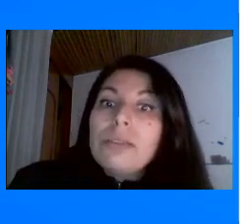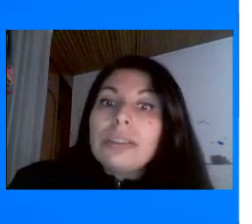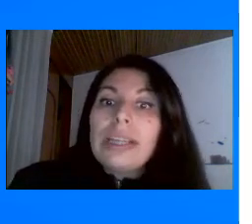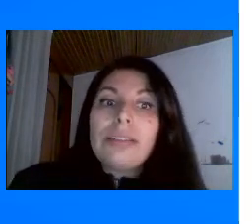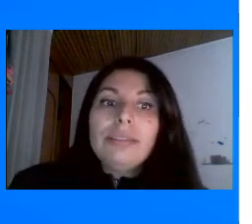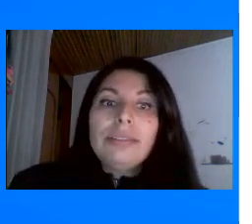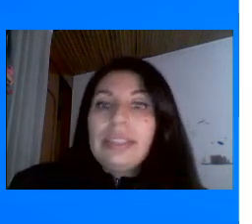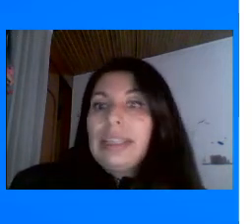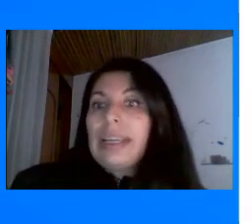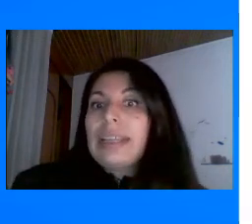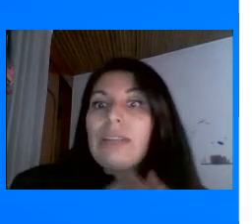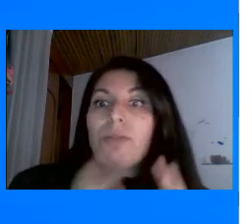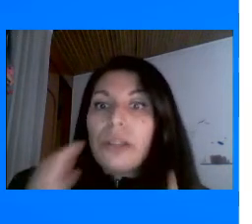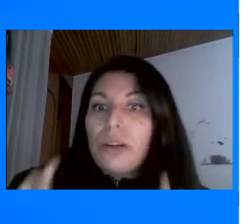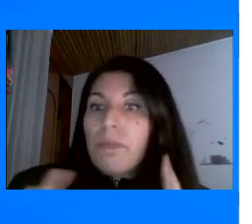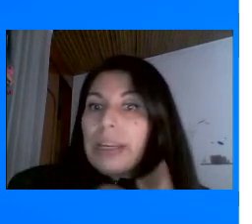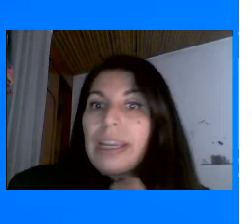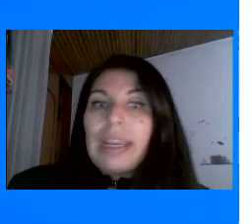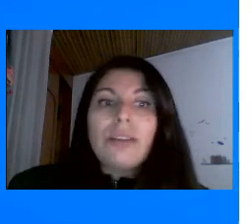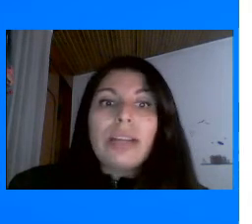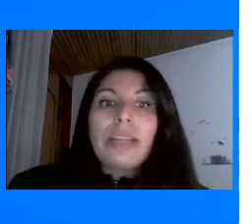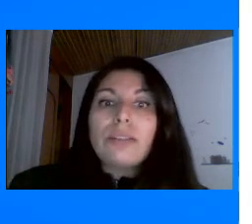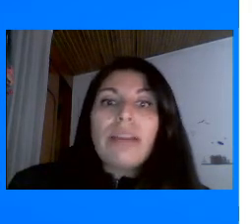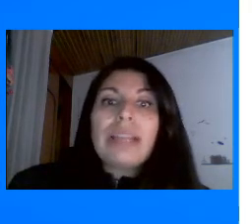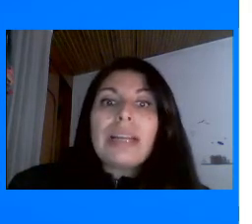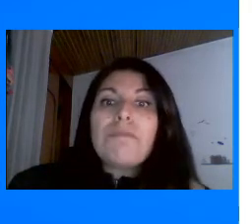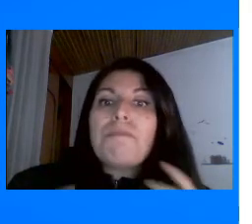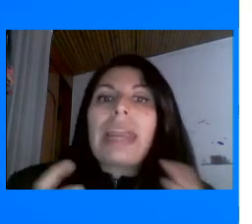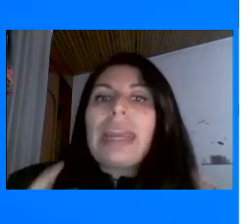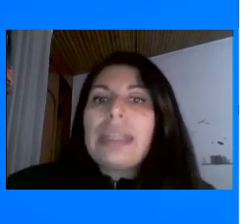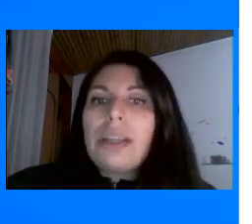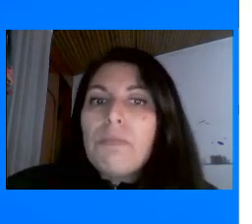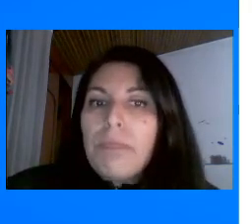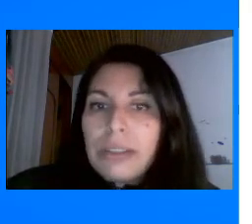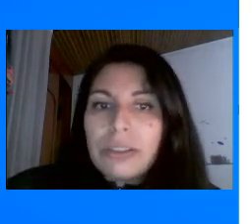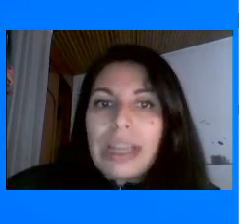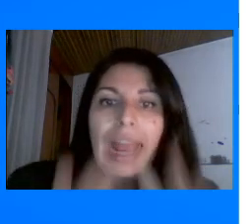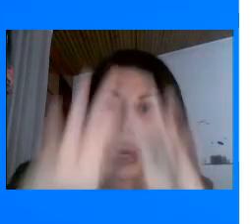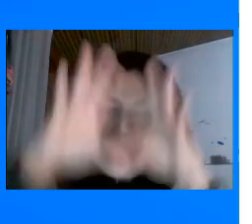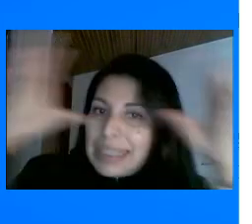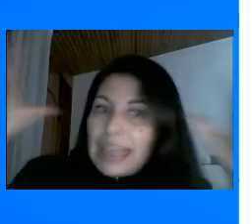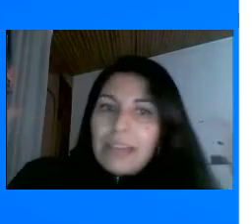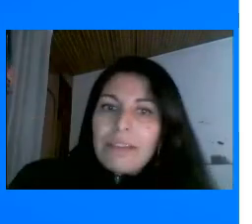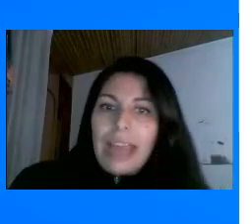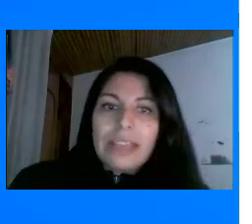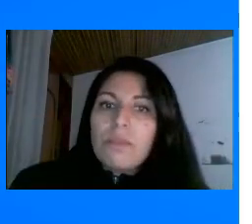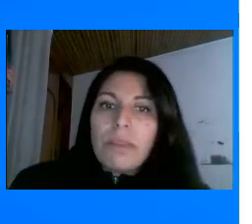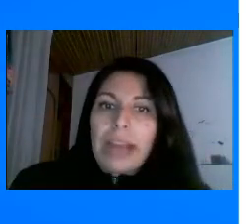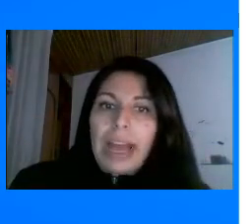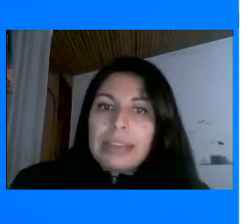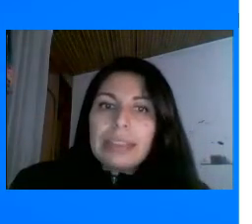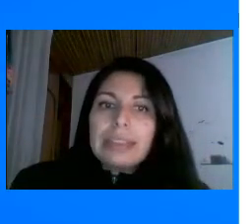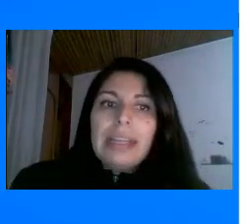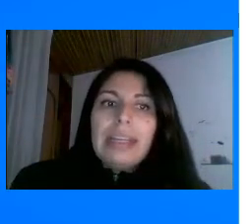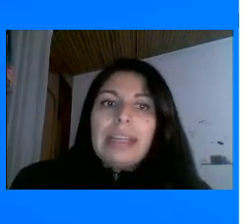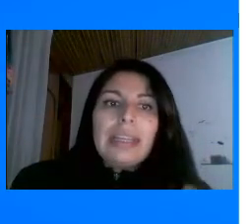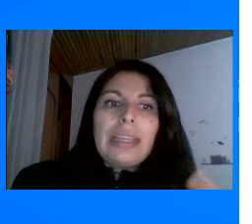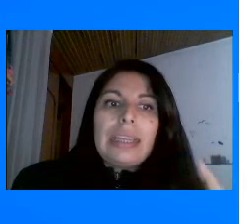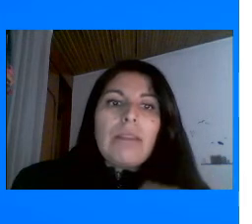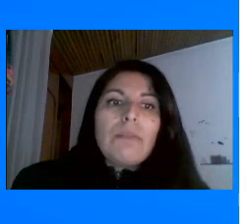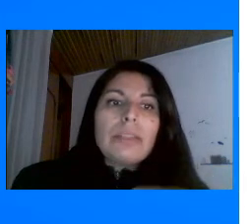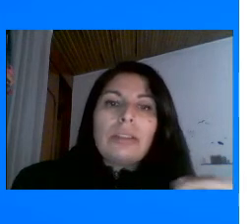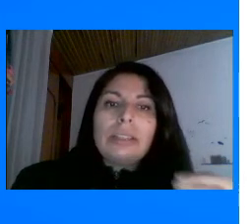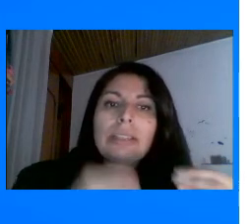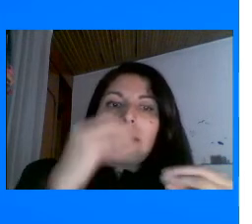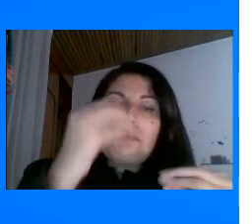Thomas Cook Cierto Y de que se lucró Porque él lo que hizo Fue hacer el paquete Completo O La agencia de viajes Como era antes Que